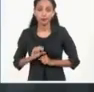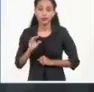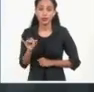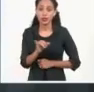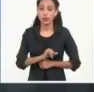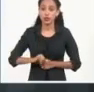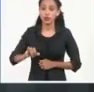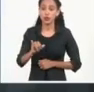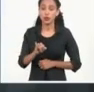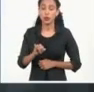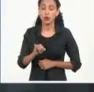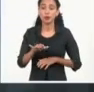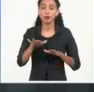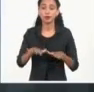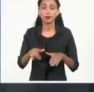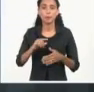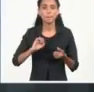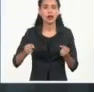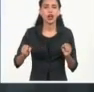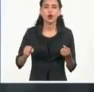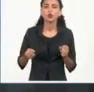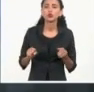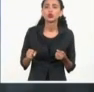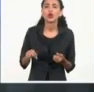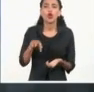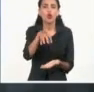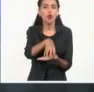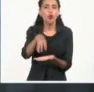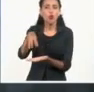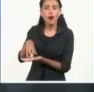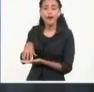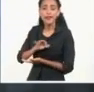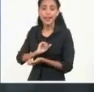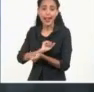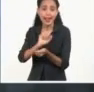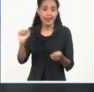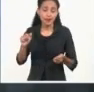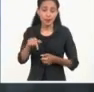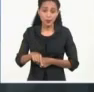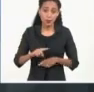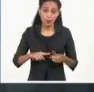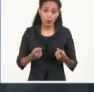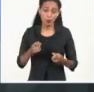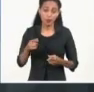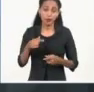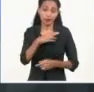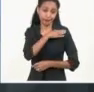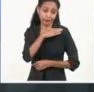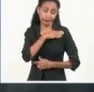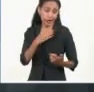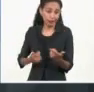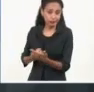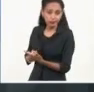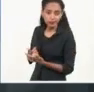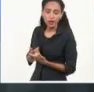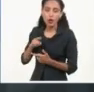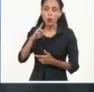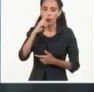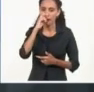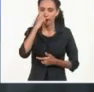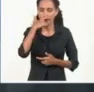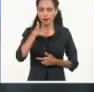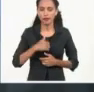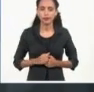parcial del país eslavo para controlar los territorios ya liberados durante la operación militar en Ucrania. Arleth Vasallo